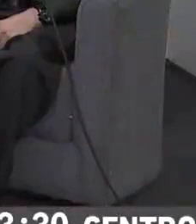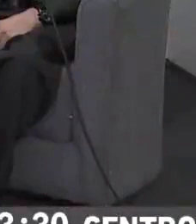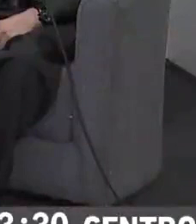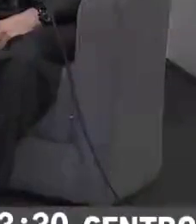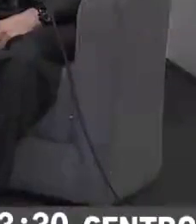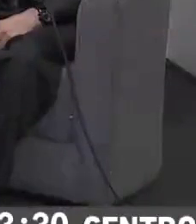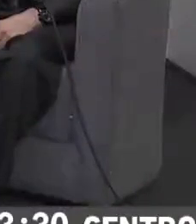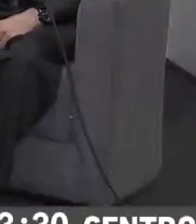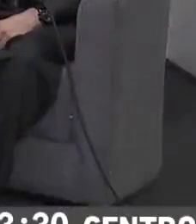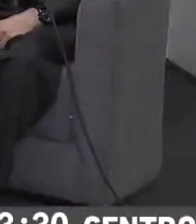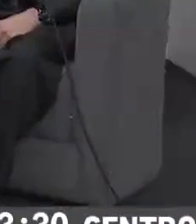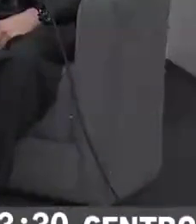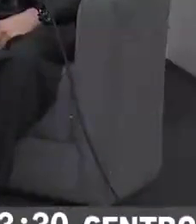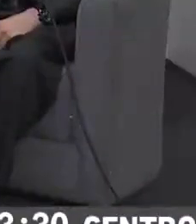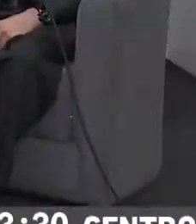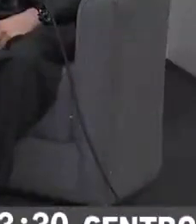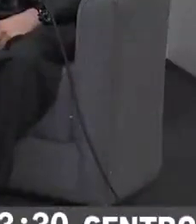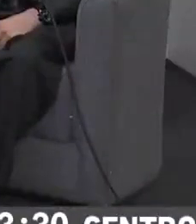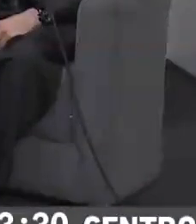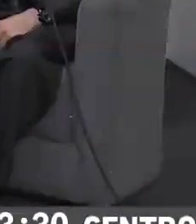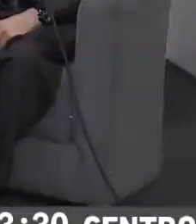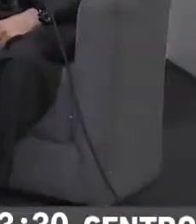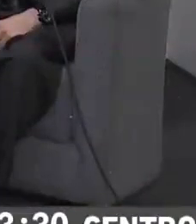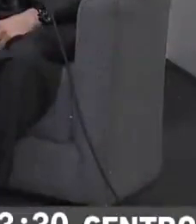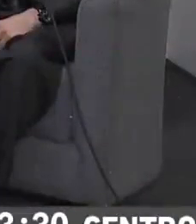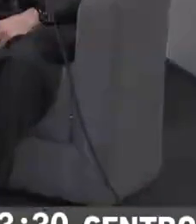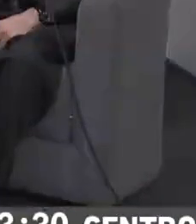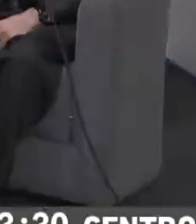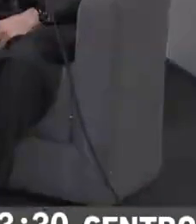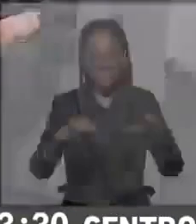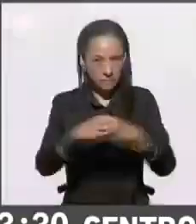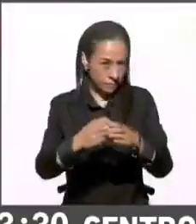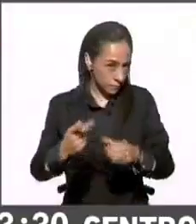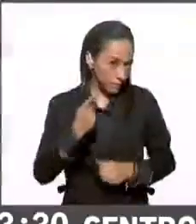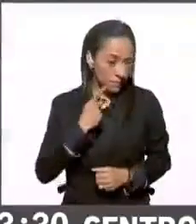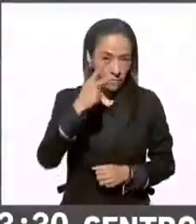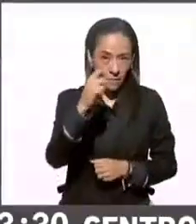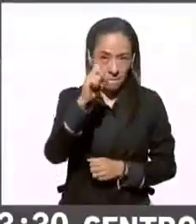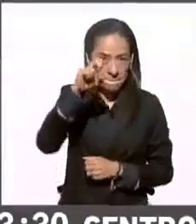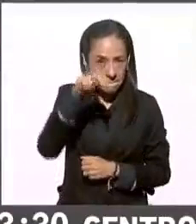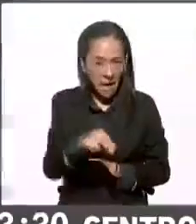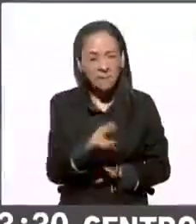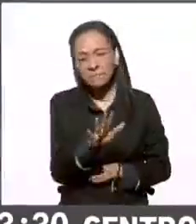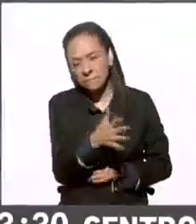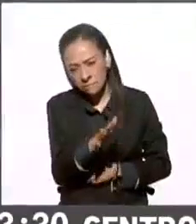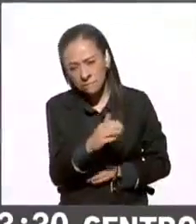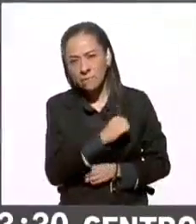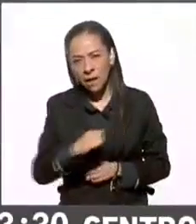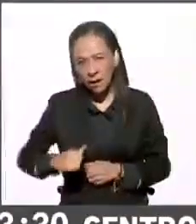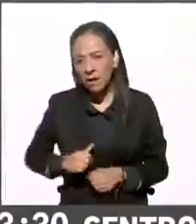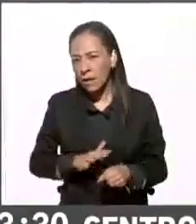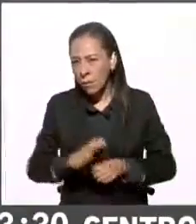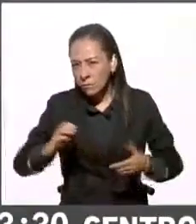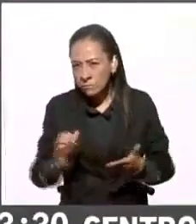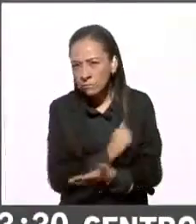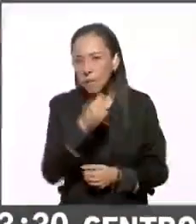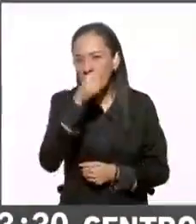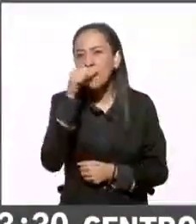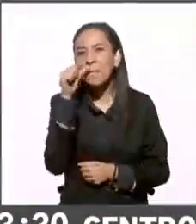perfilando lo siguiente, el Partido Acción Nacional estaría echándose a la bolsa la alcaldía Benito Juárez,